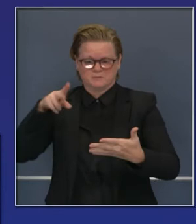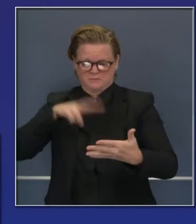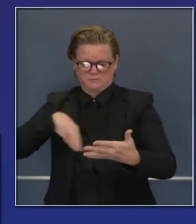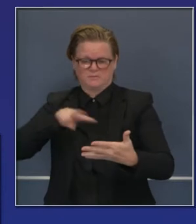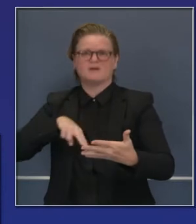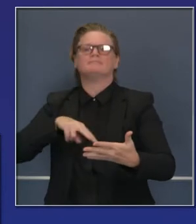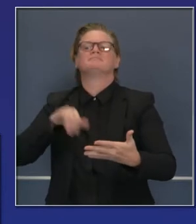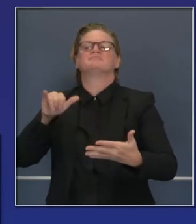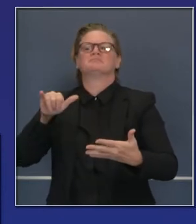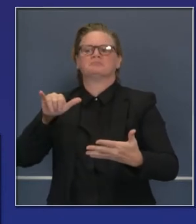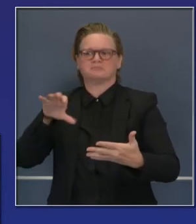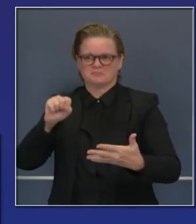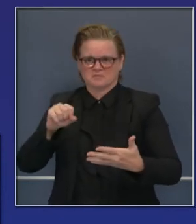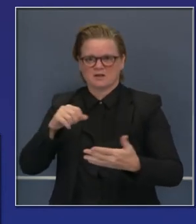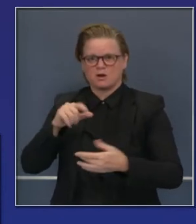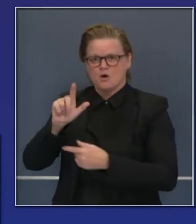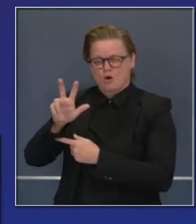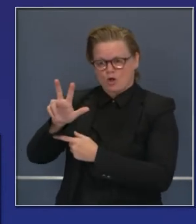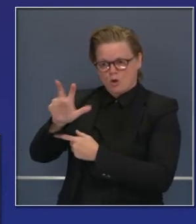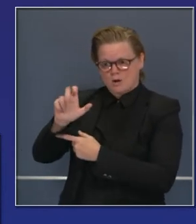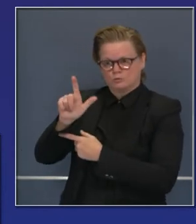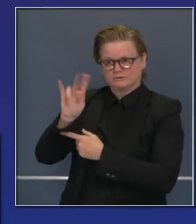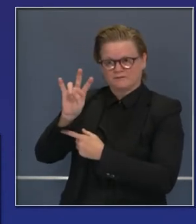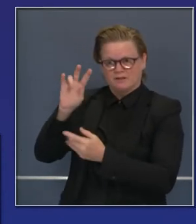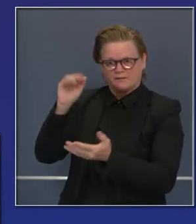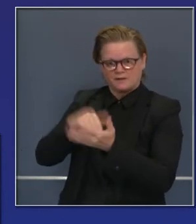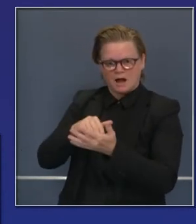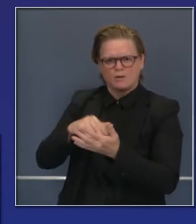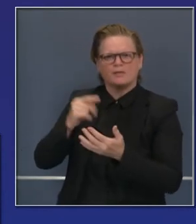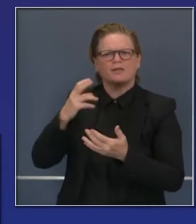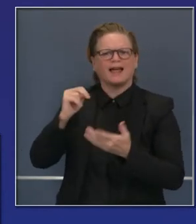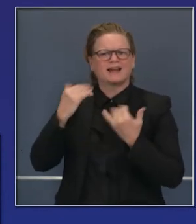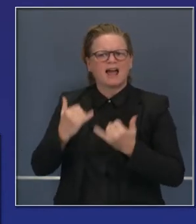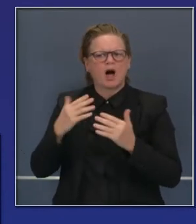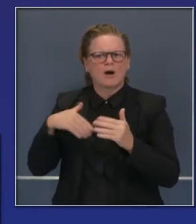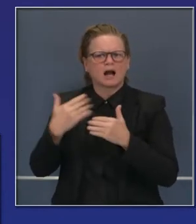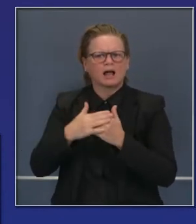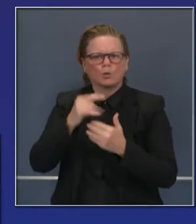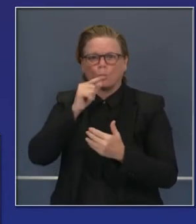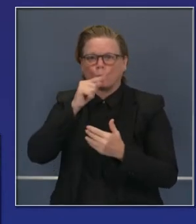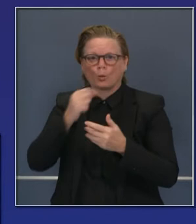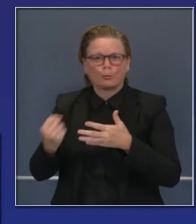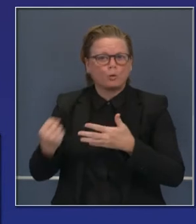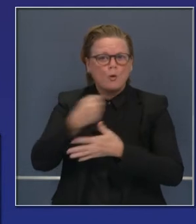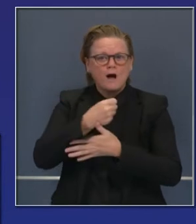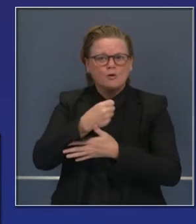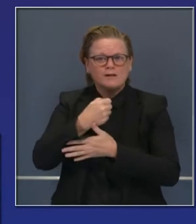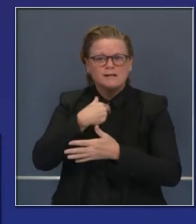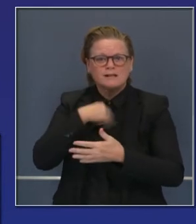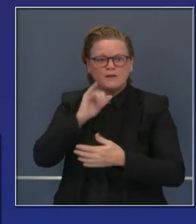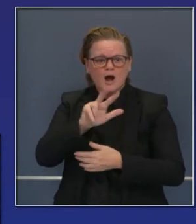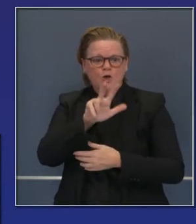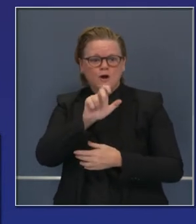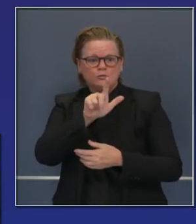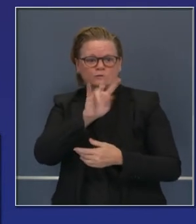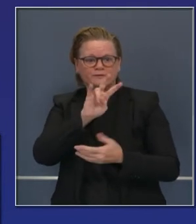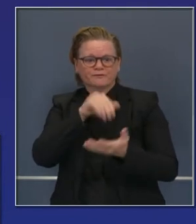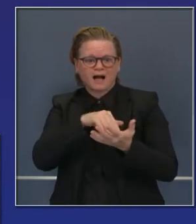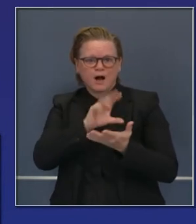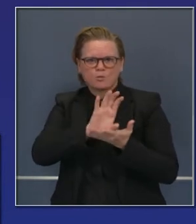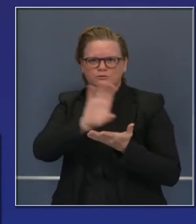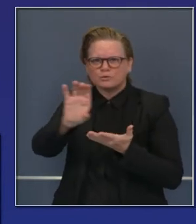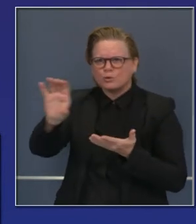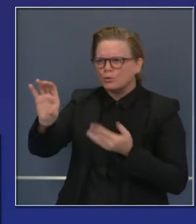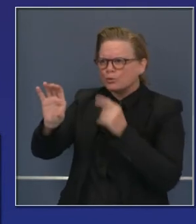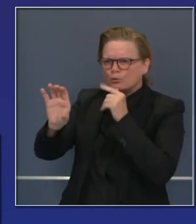primera ronda. ¿Cuál es la prioridad? Sobre 327,000 dosis. ¿Quiénes serán los primeros en